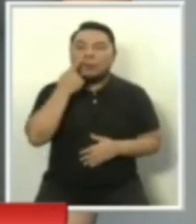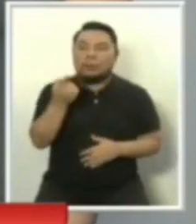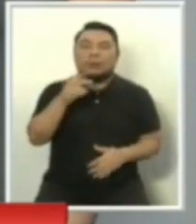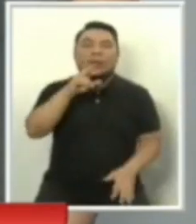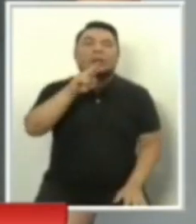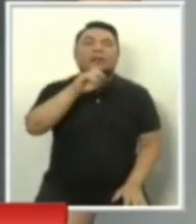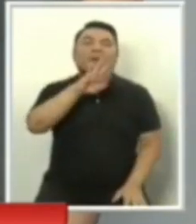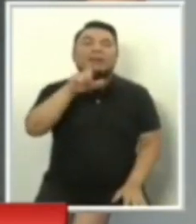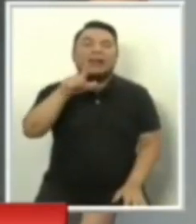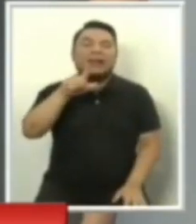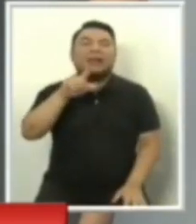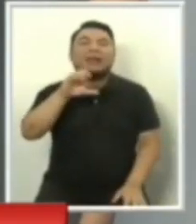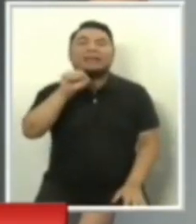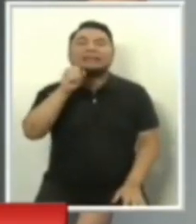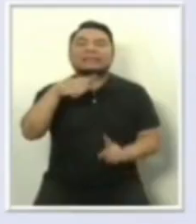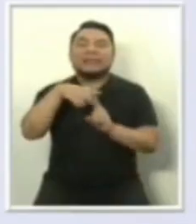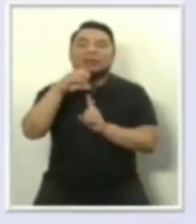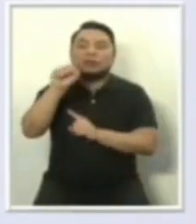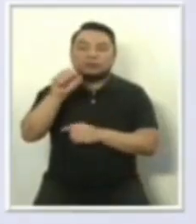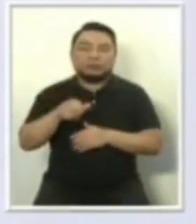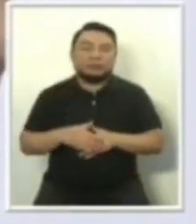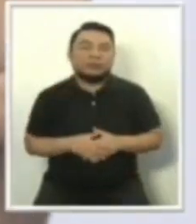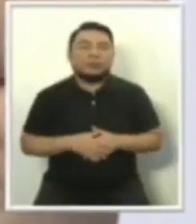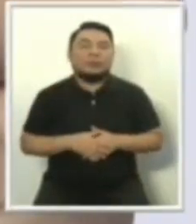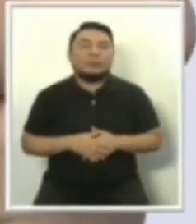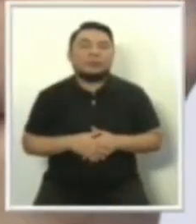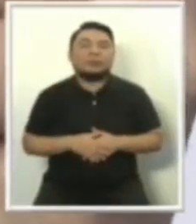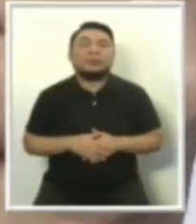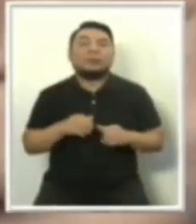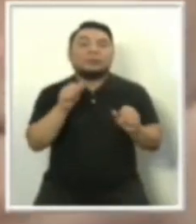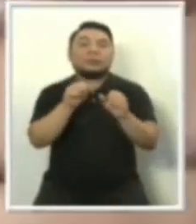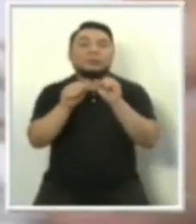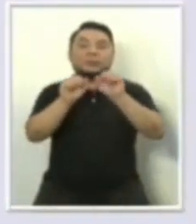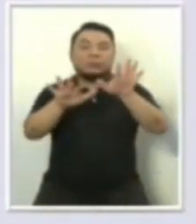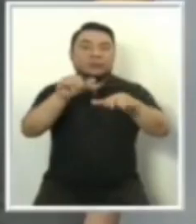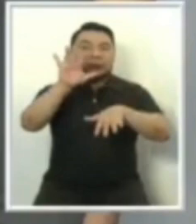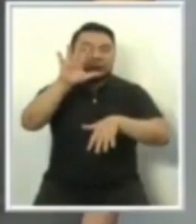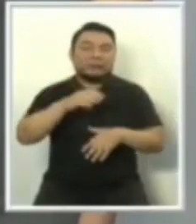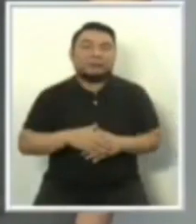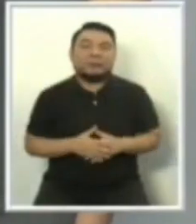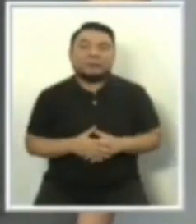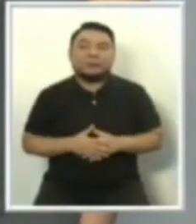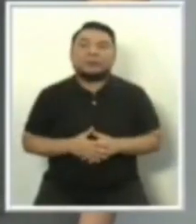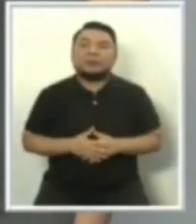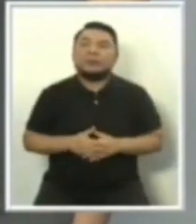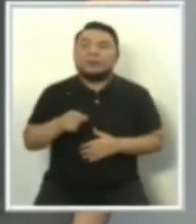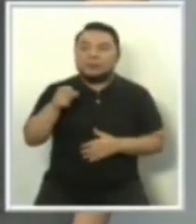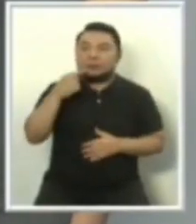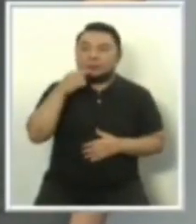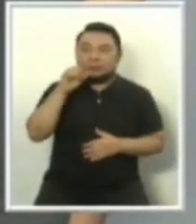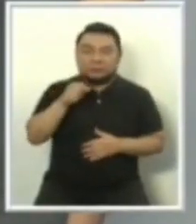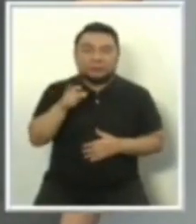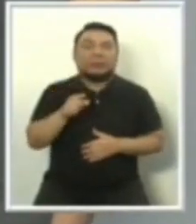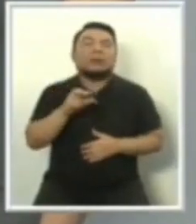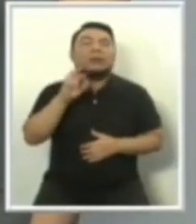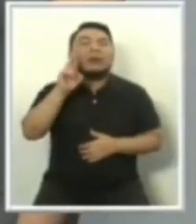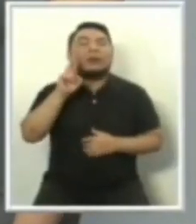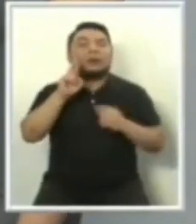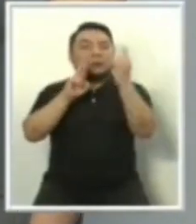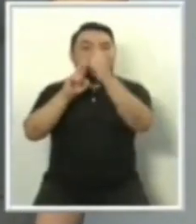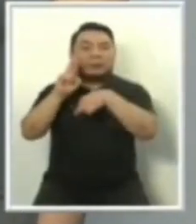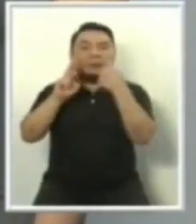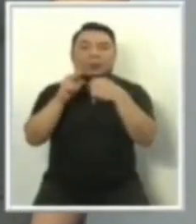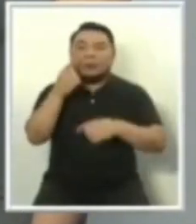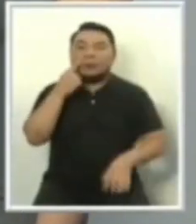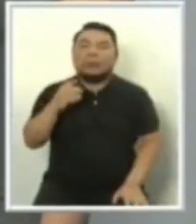Rafael Santos es su candidato. El número quince es el Renacimiento Unido Nacional